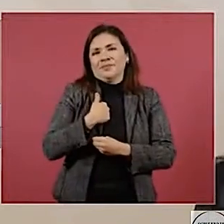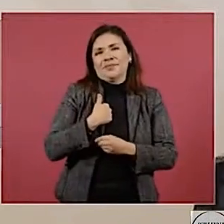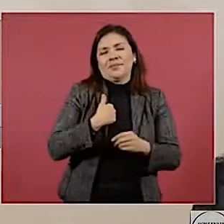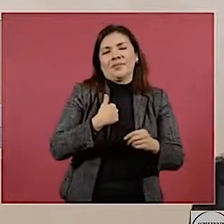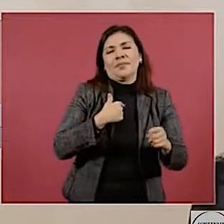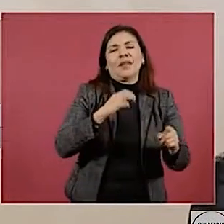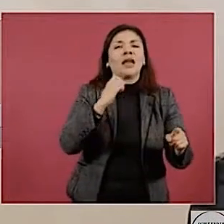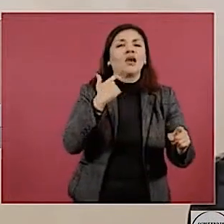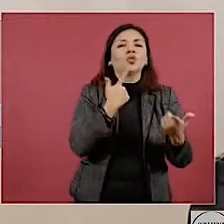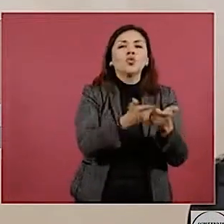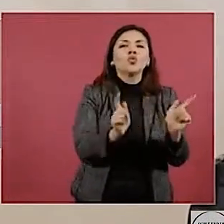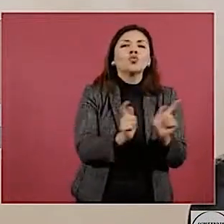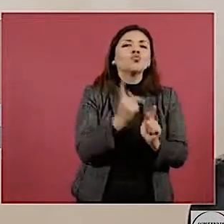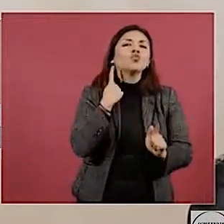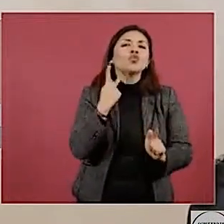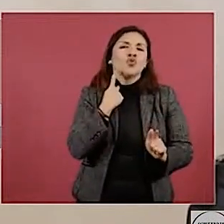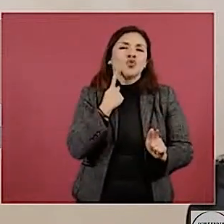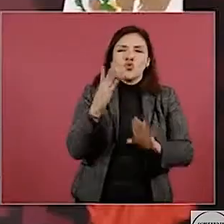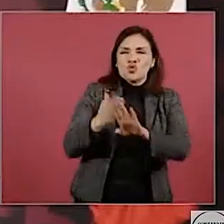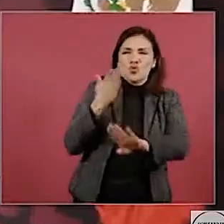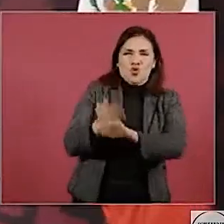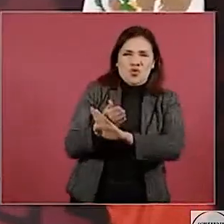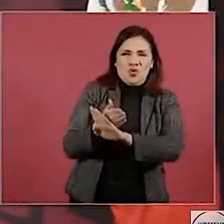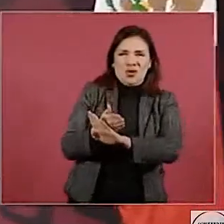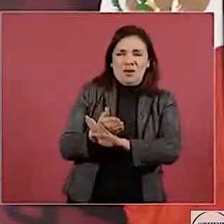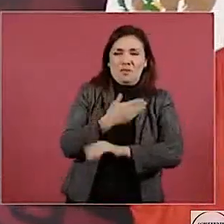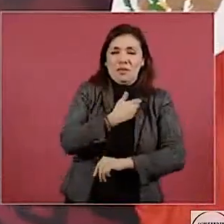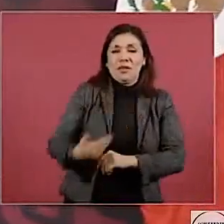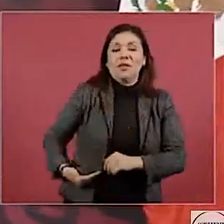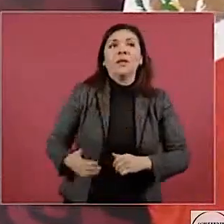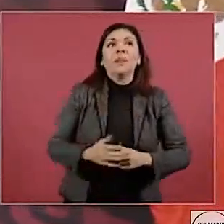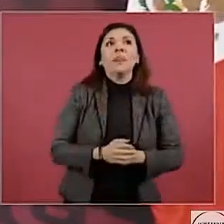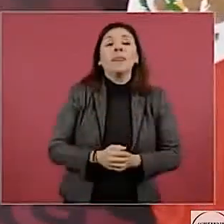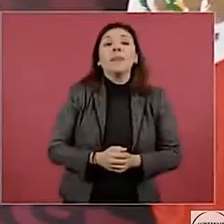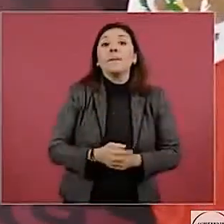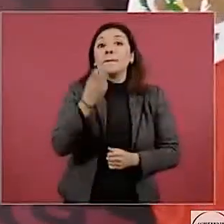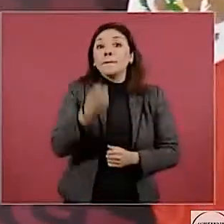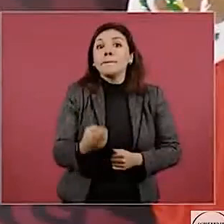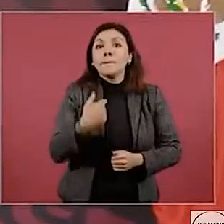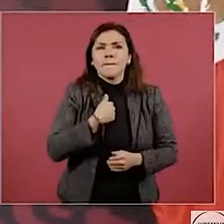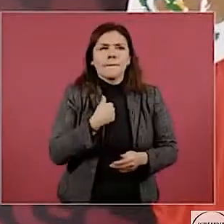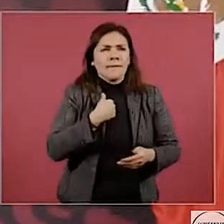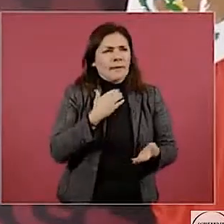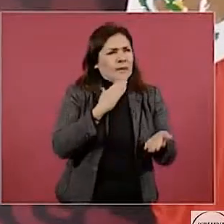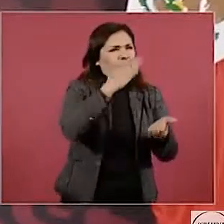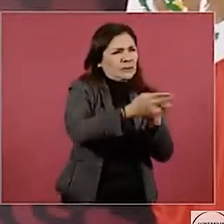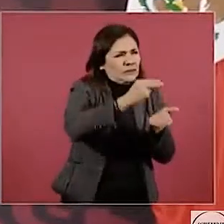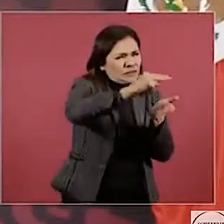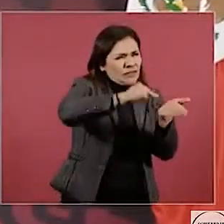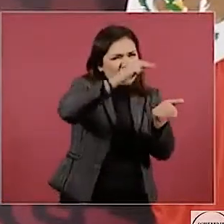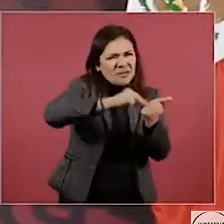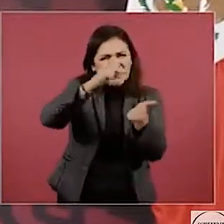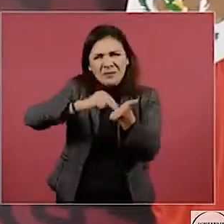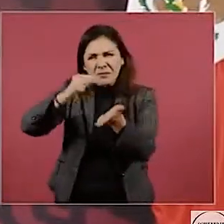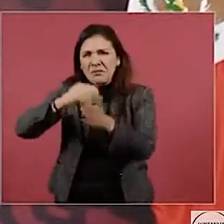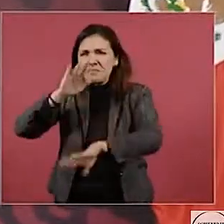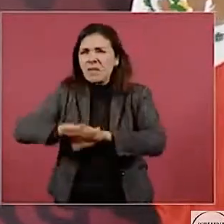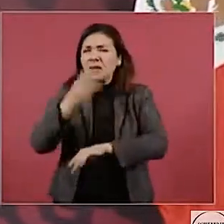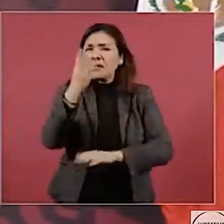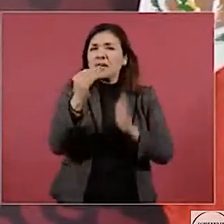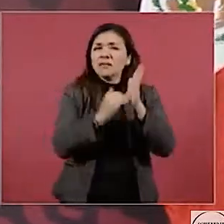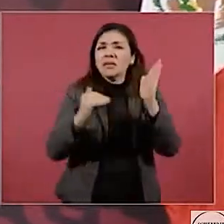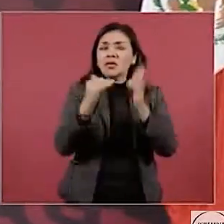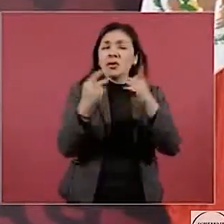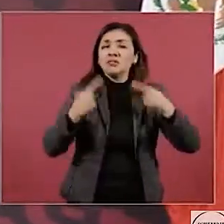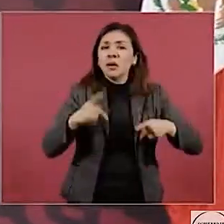y de acuerdo a la Constitución reunimos las firmas, tres millones de firmas